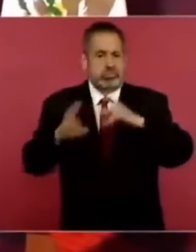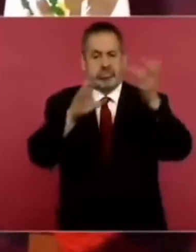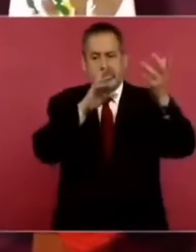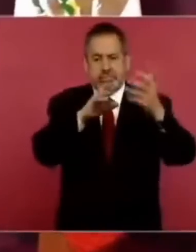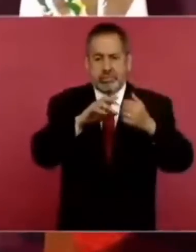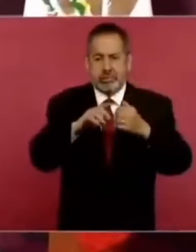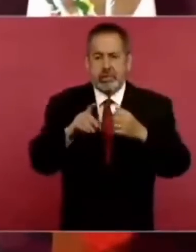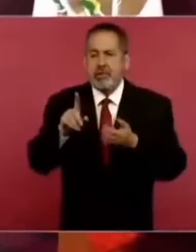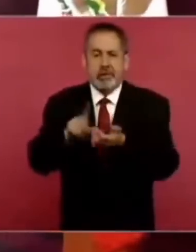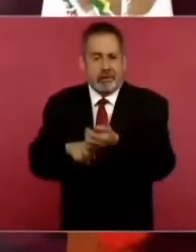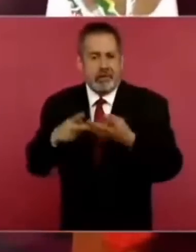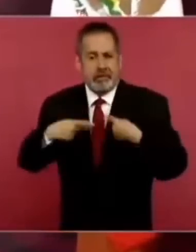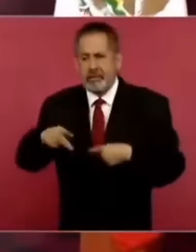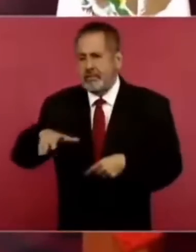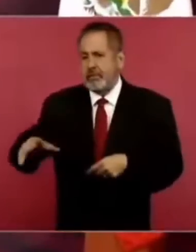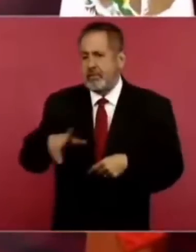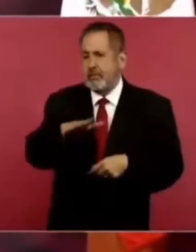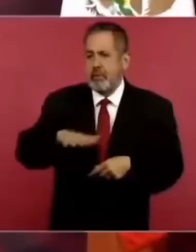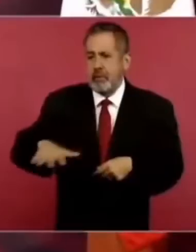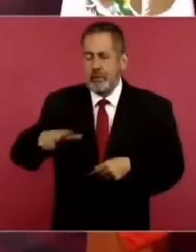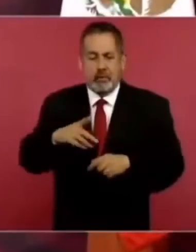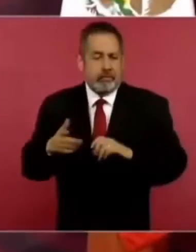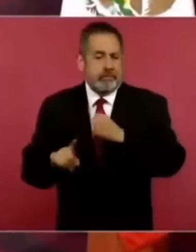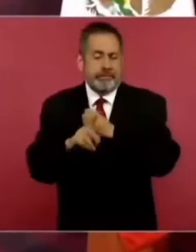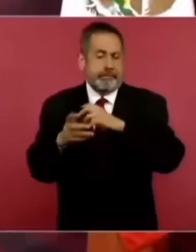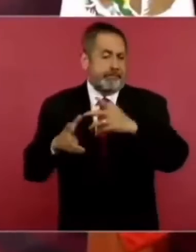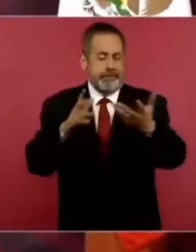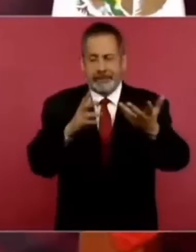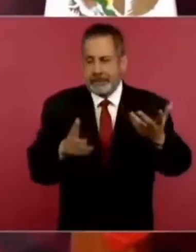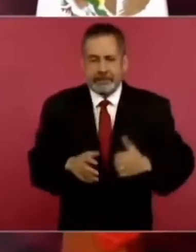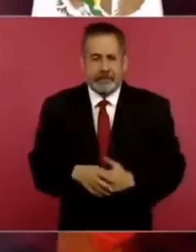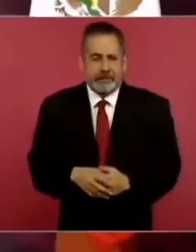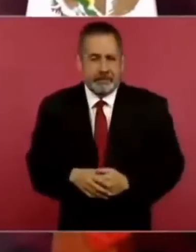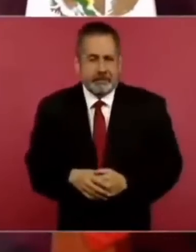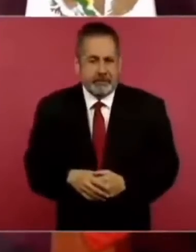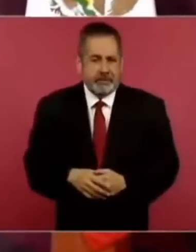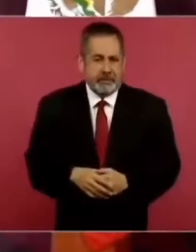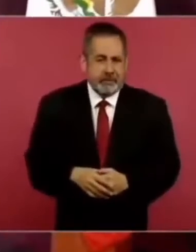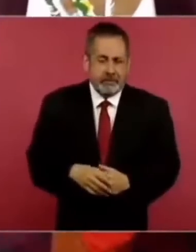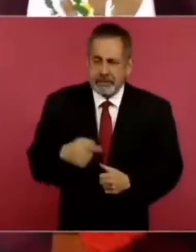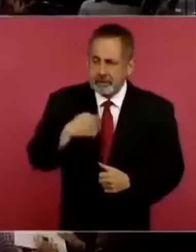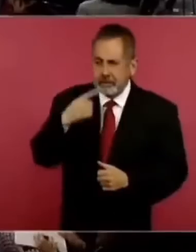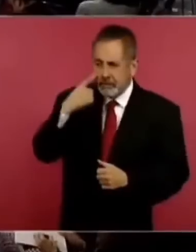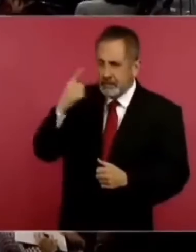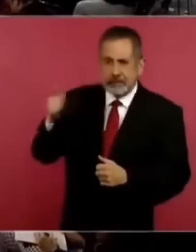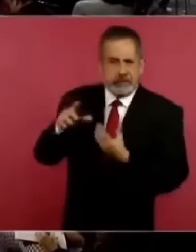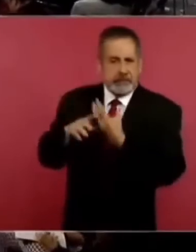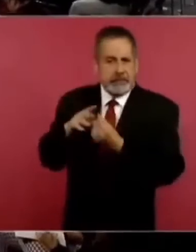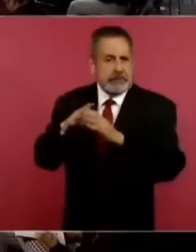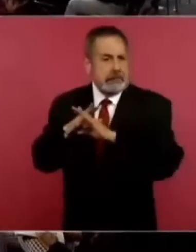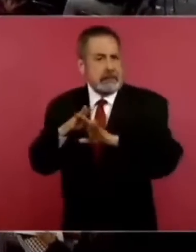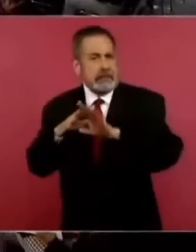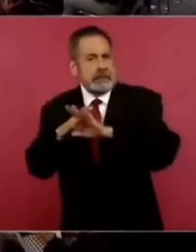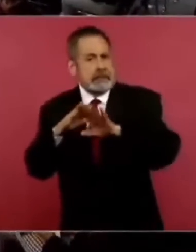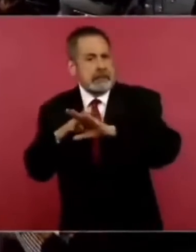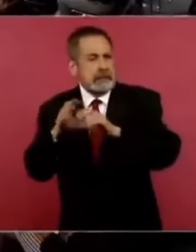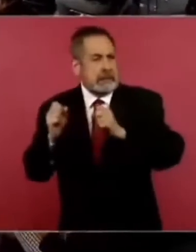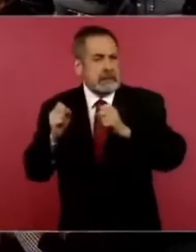con el pueblo porque vemos que hay